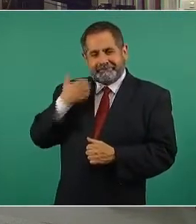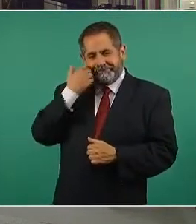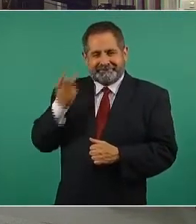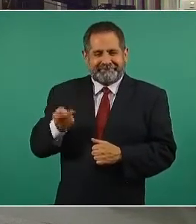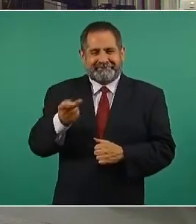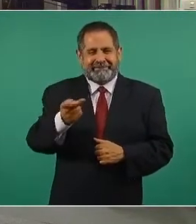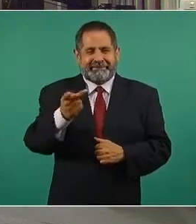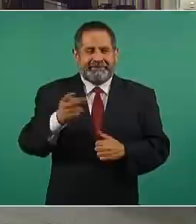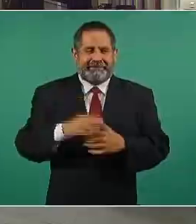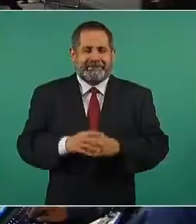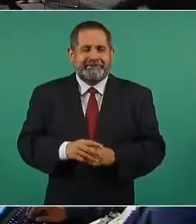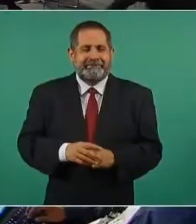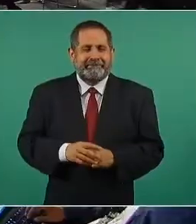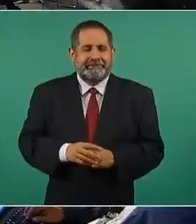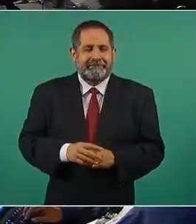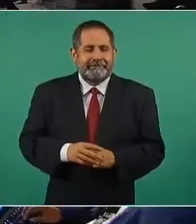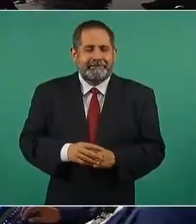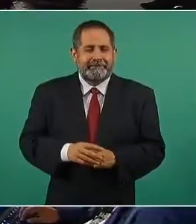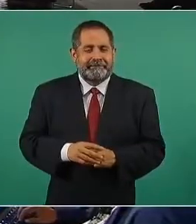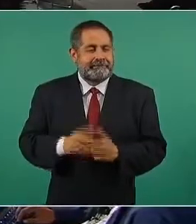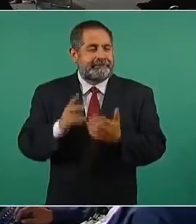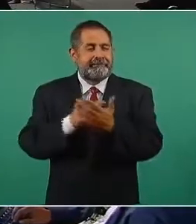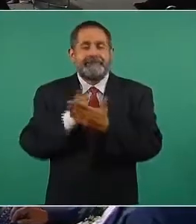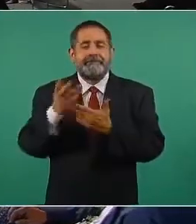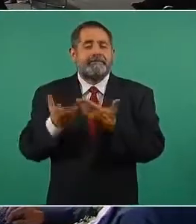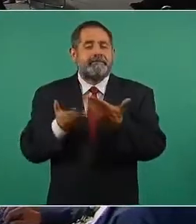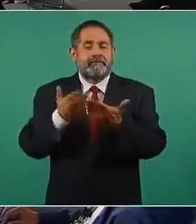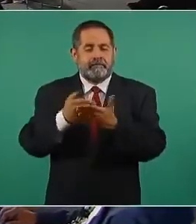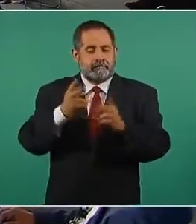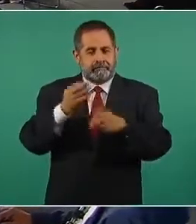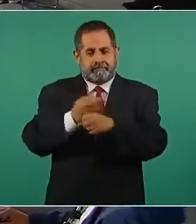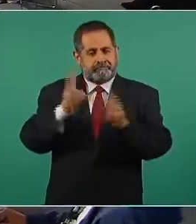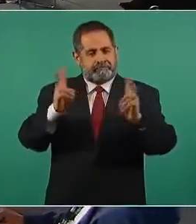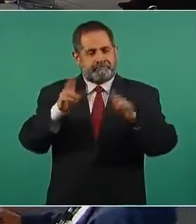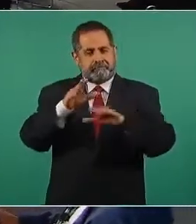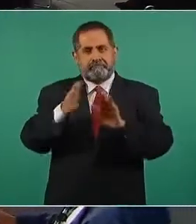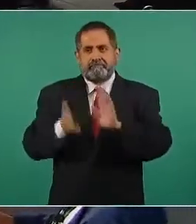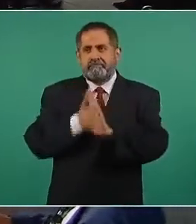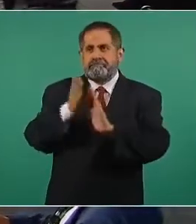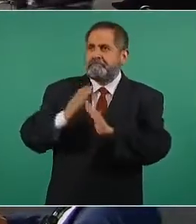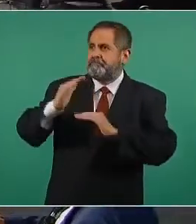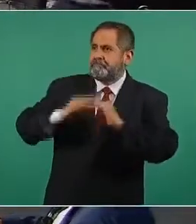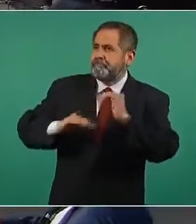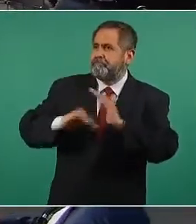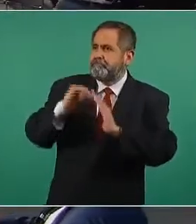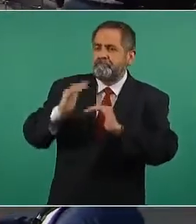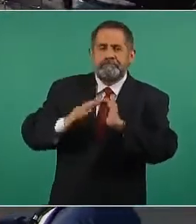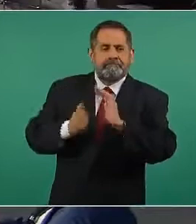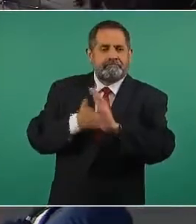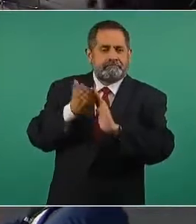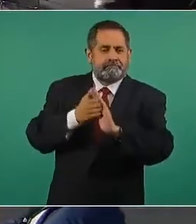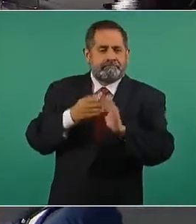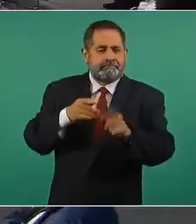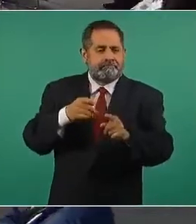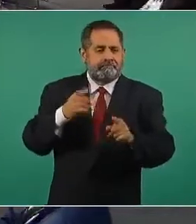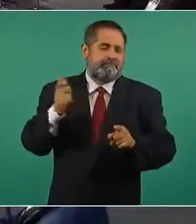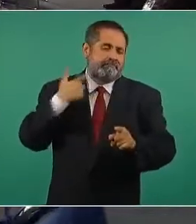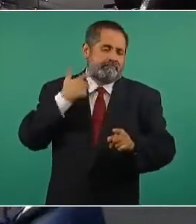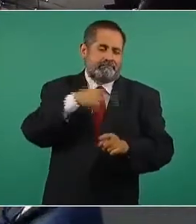sobre el proyecto, ahora que estamos hablando de infraestructura, de proyectos malos,